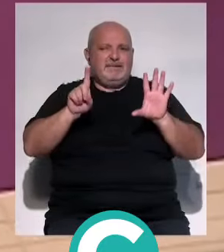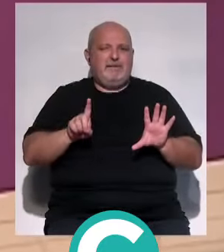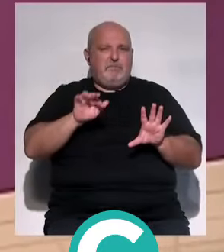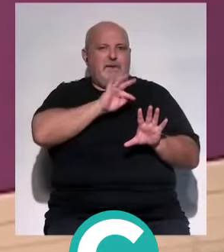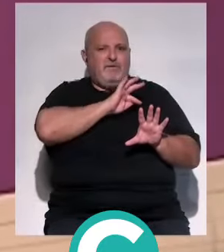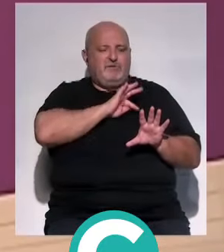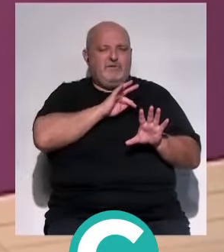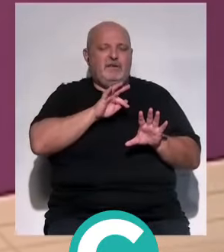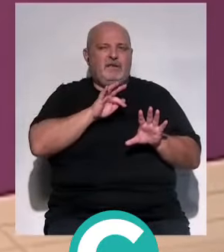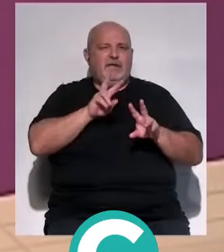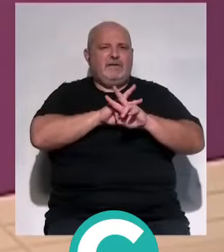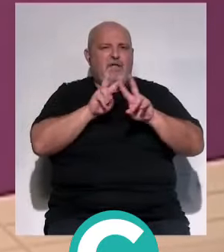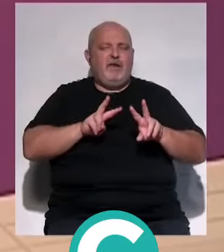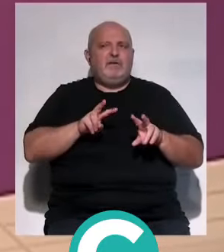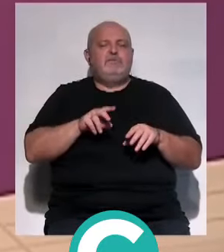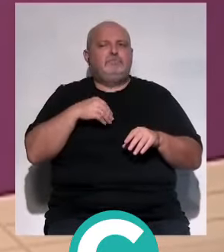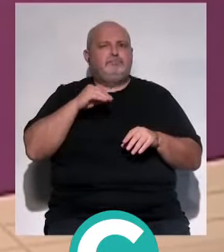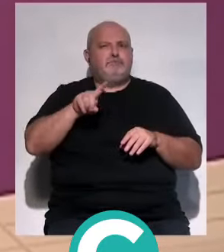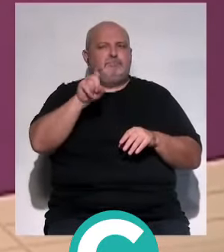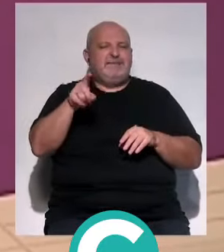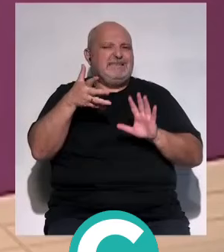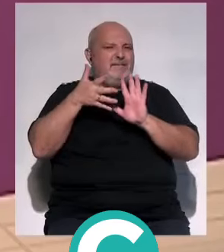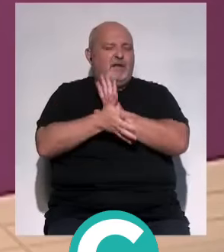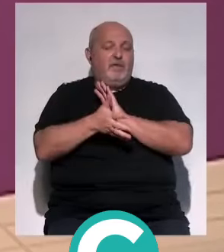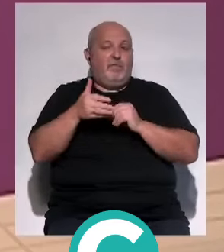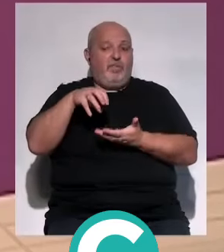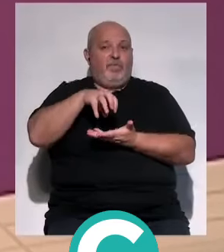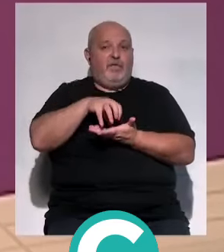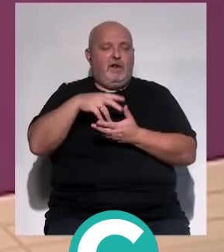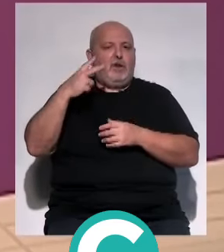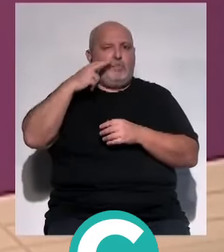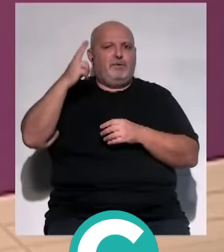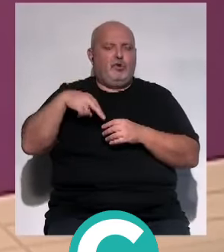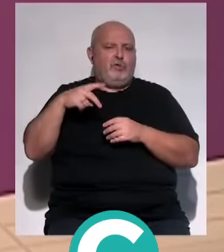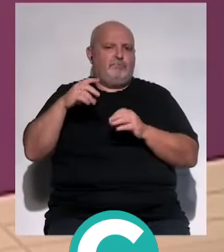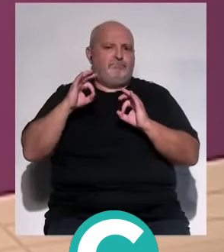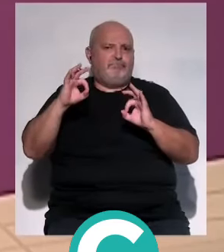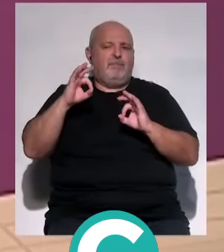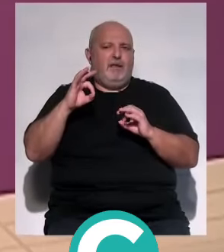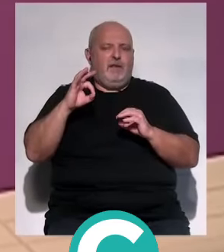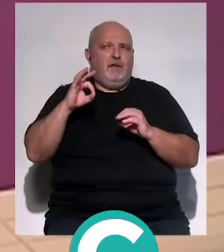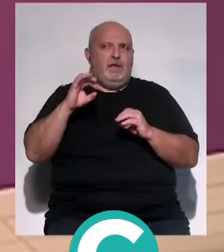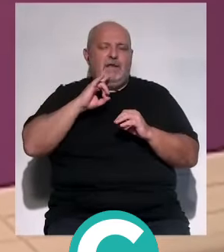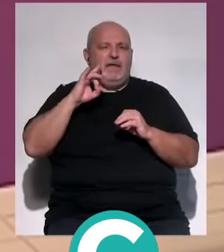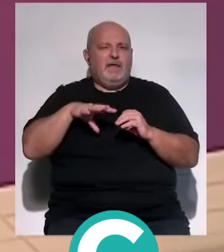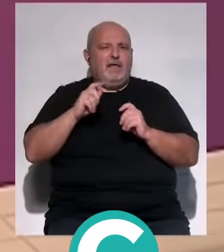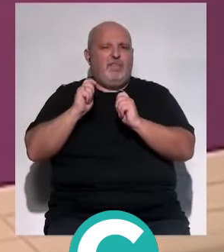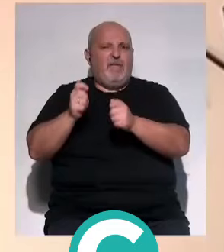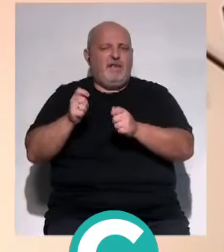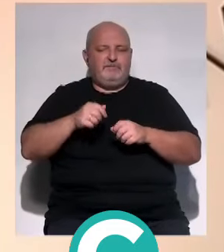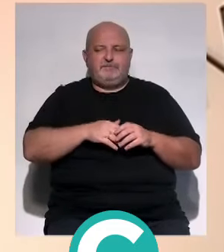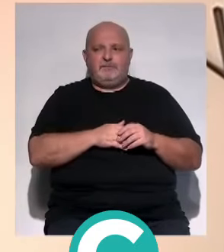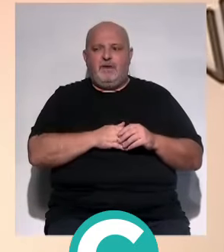estos premios. Queríamos saber, ¿qué supone para el centro este reconocimiento? ¿Quién lo otorga?